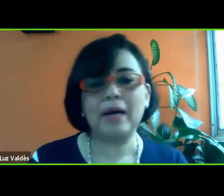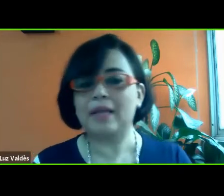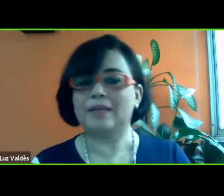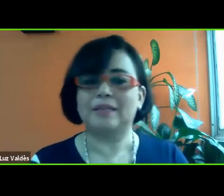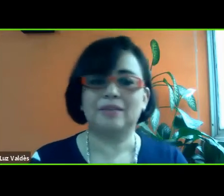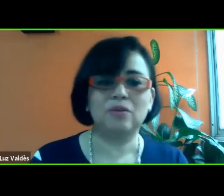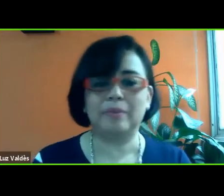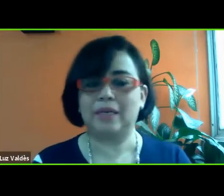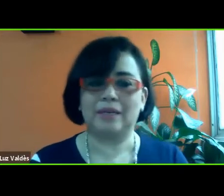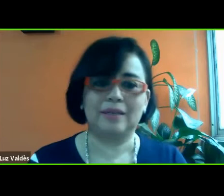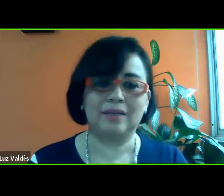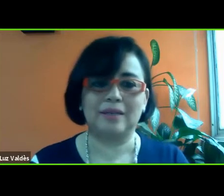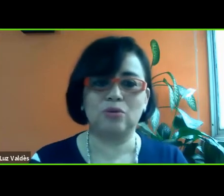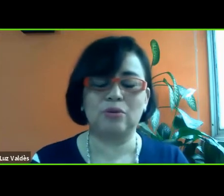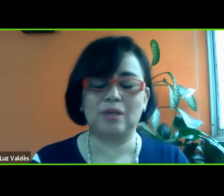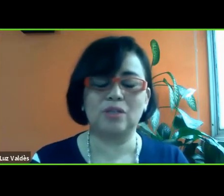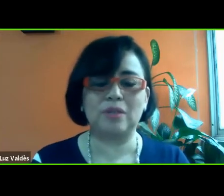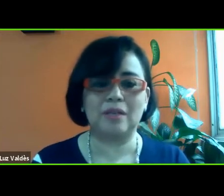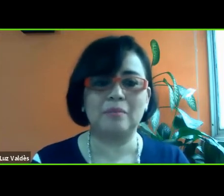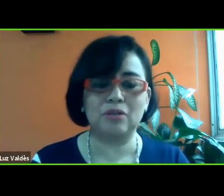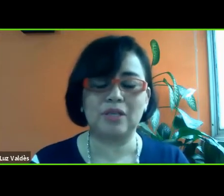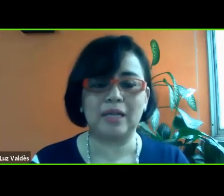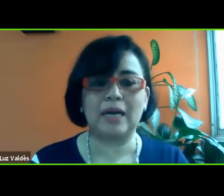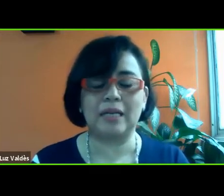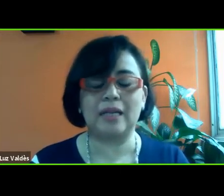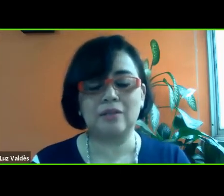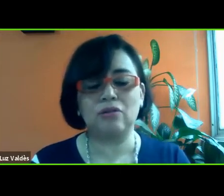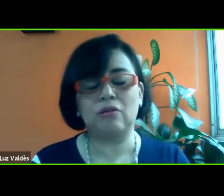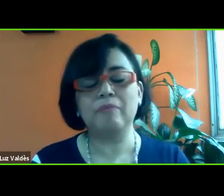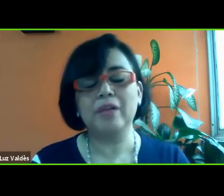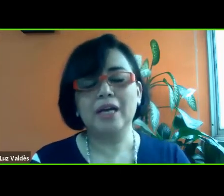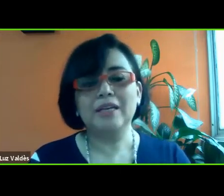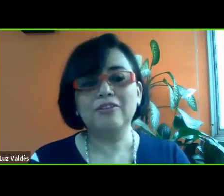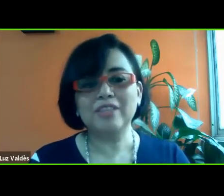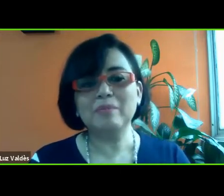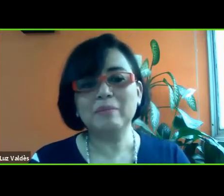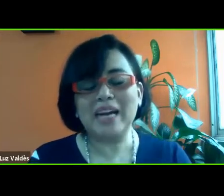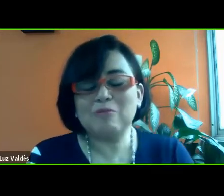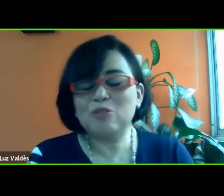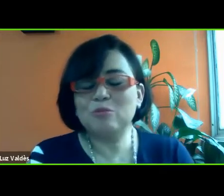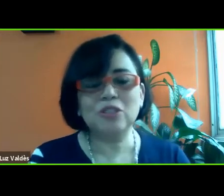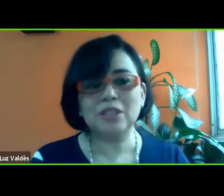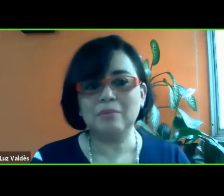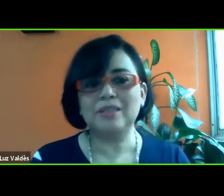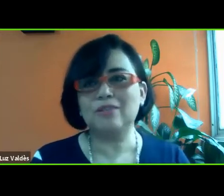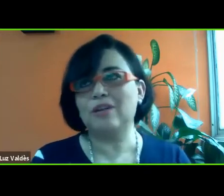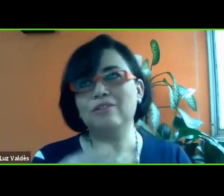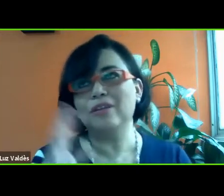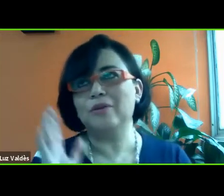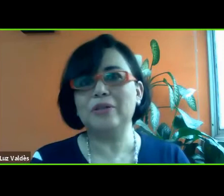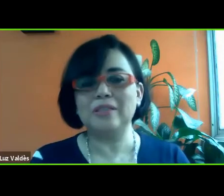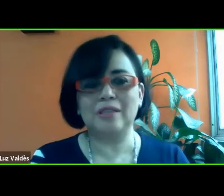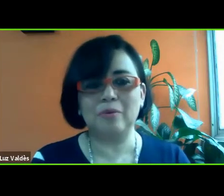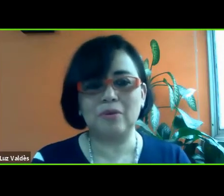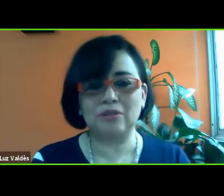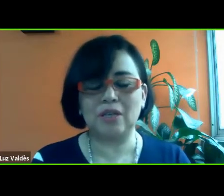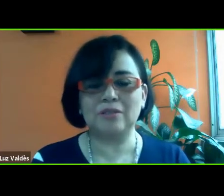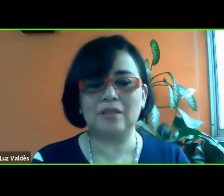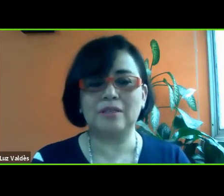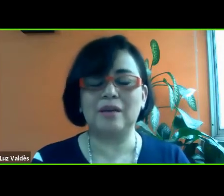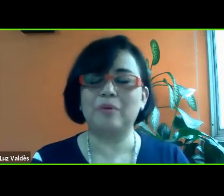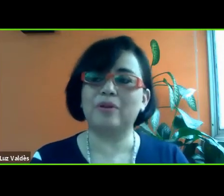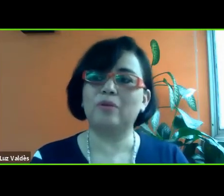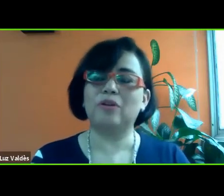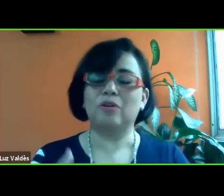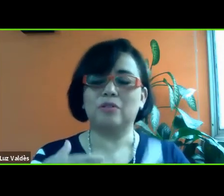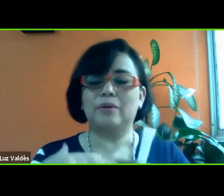preocupada, y no, hombre, que, que su, que su entrenamiento sea de calidad y todo. Y entonces me causó muchísima ternura, no recuerdo en ese tiempo cuántos años